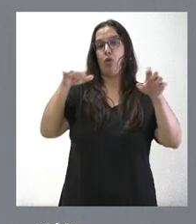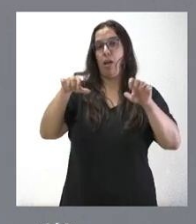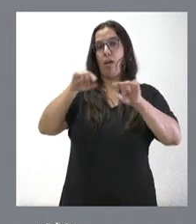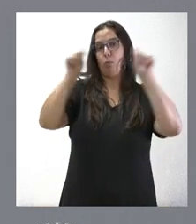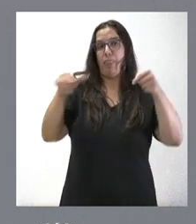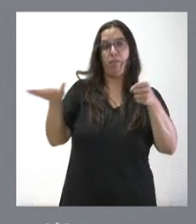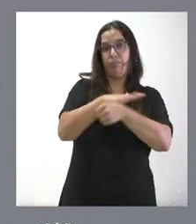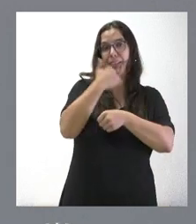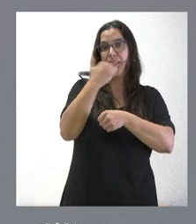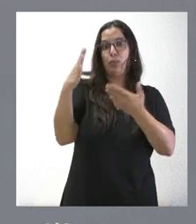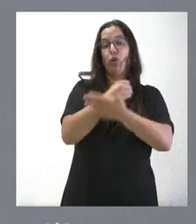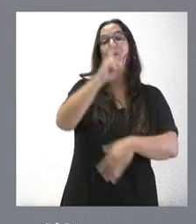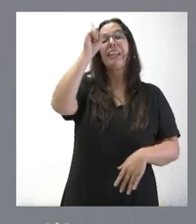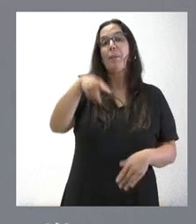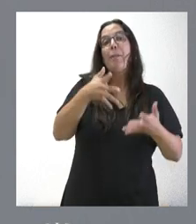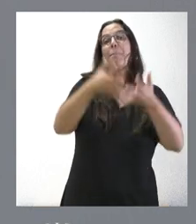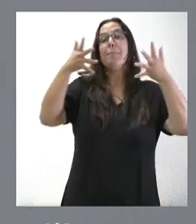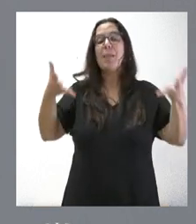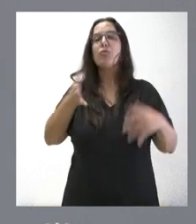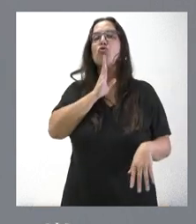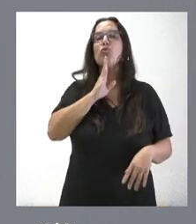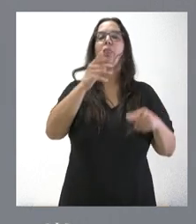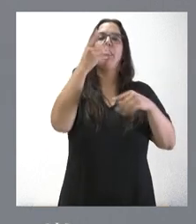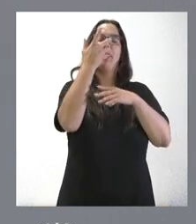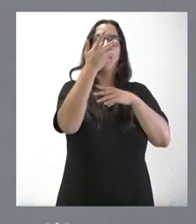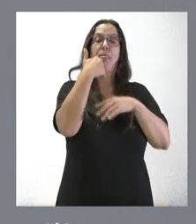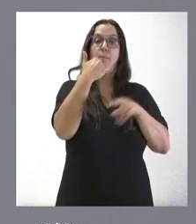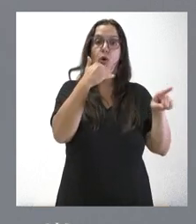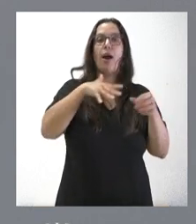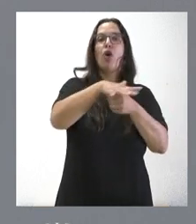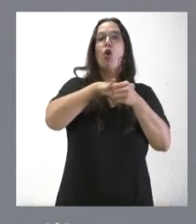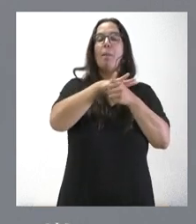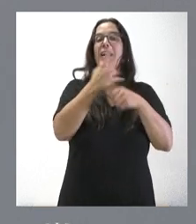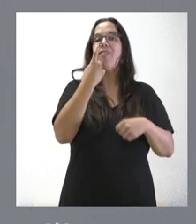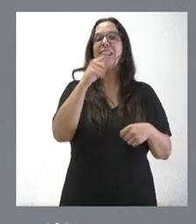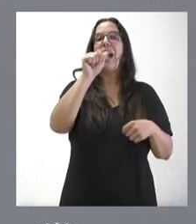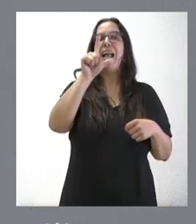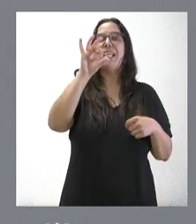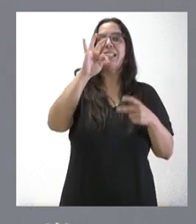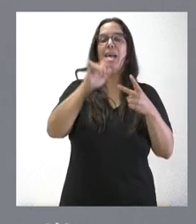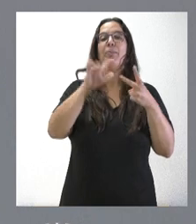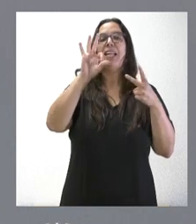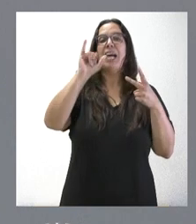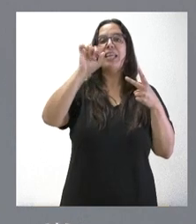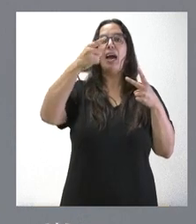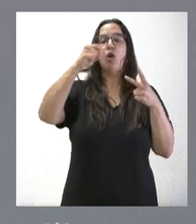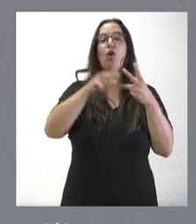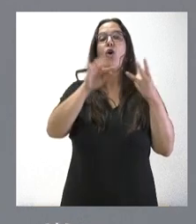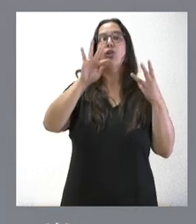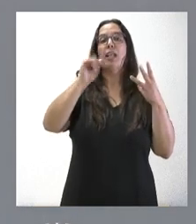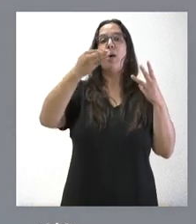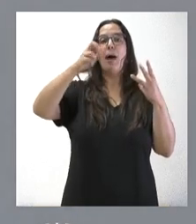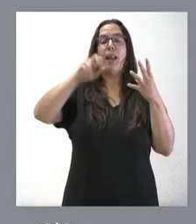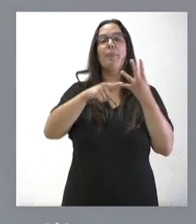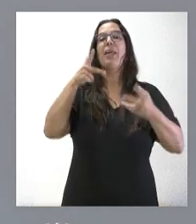y también ampliar el dispositivo a Zamora, a las comarcas, en este caso de Aliste, Sayago, Tabra y Benavente.